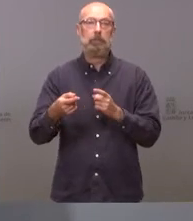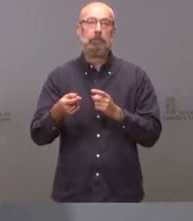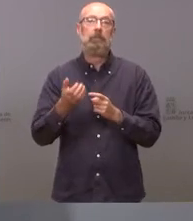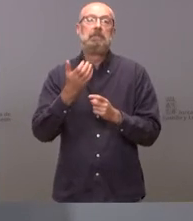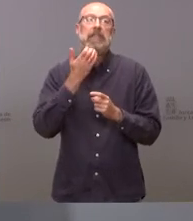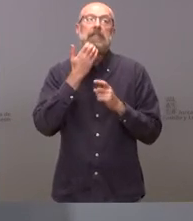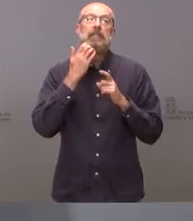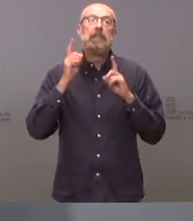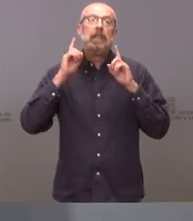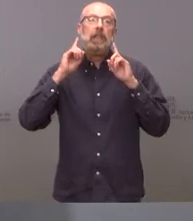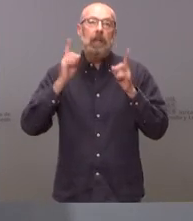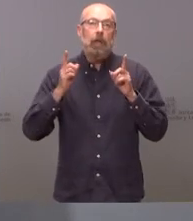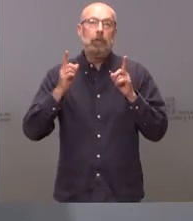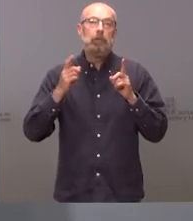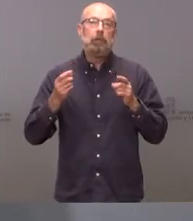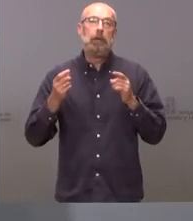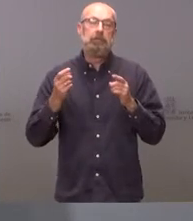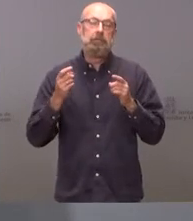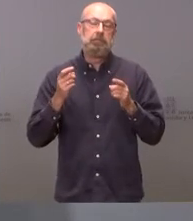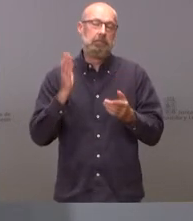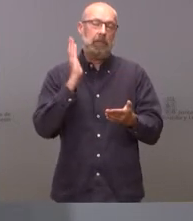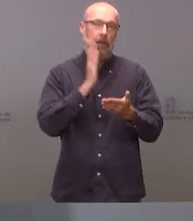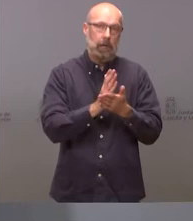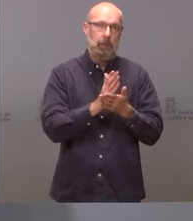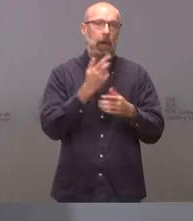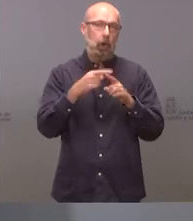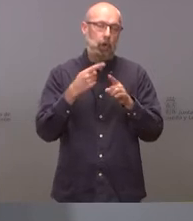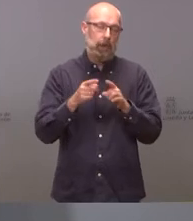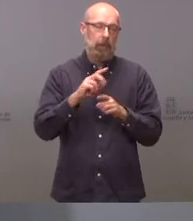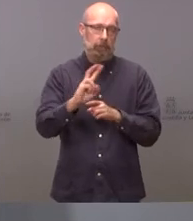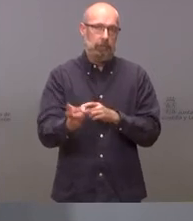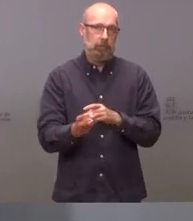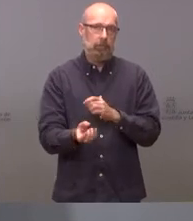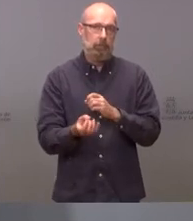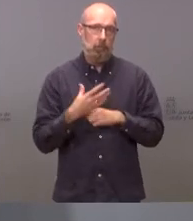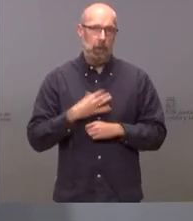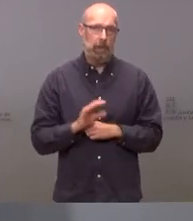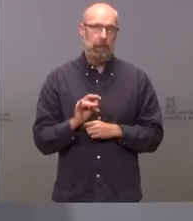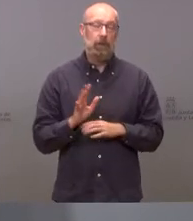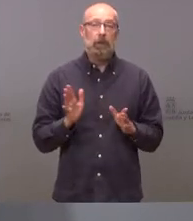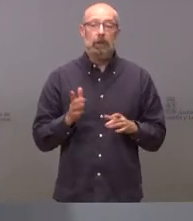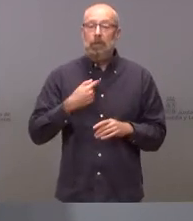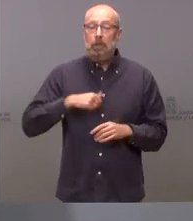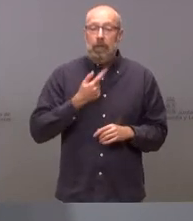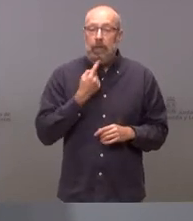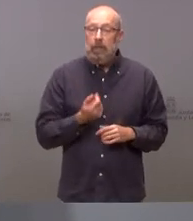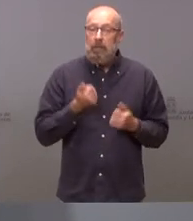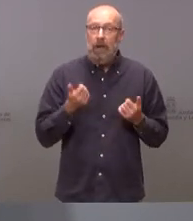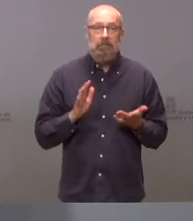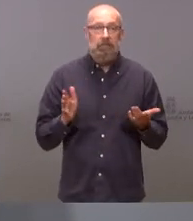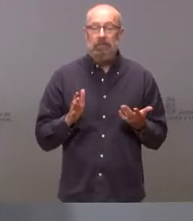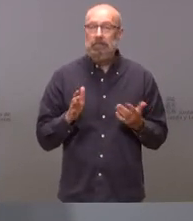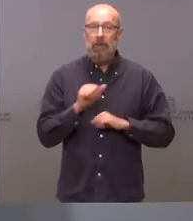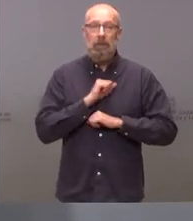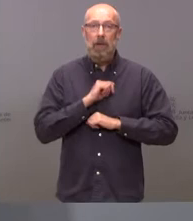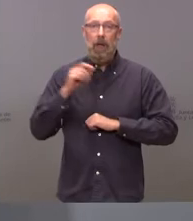caso unas penas y unas responsabilidades subsidiarias nosotros no tenemos nada más que decir a este respecto que la justicia